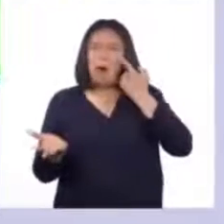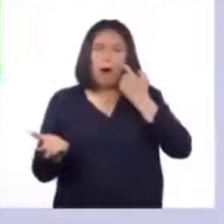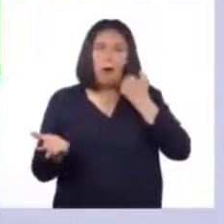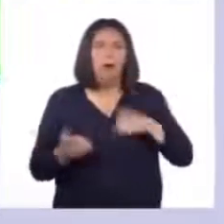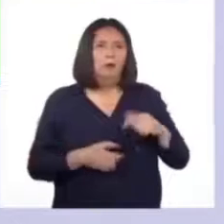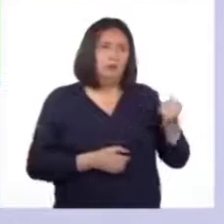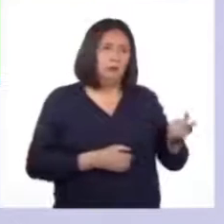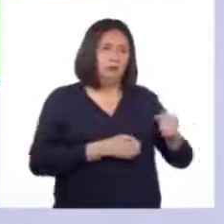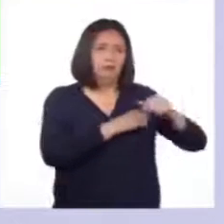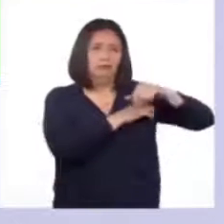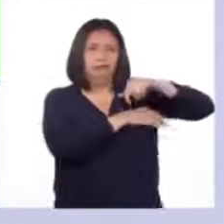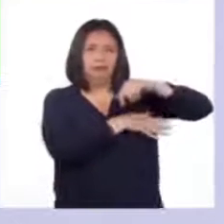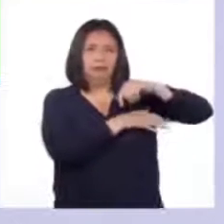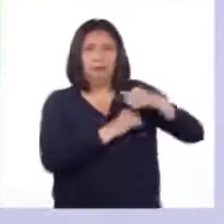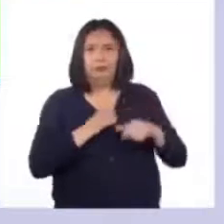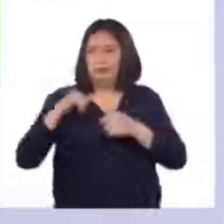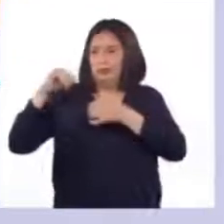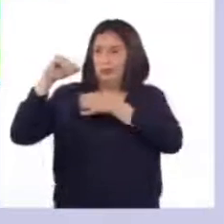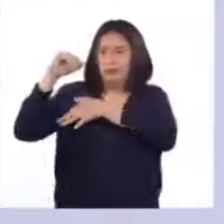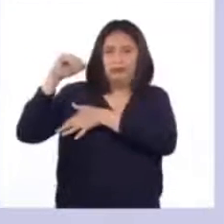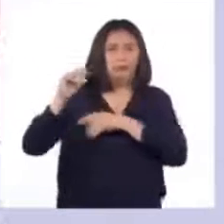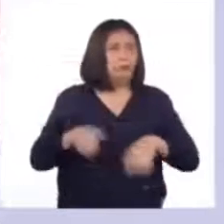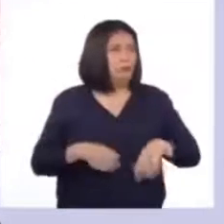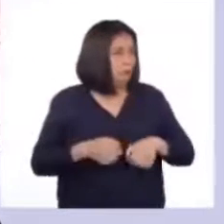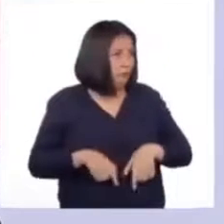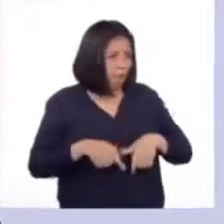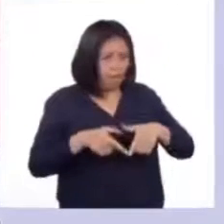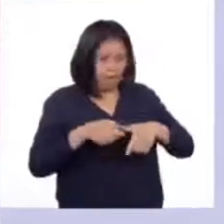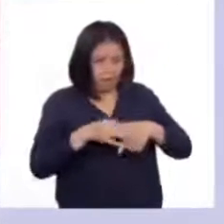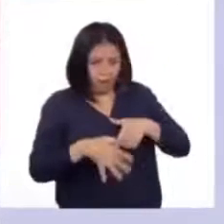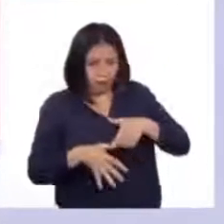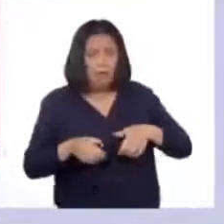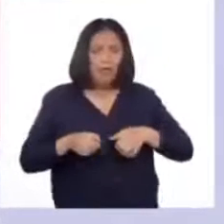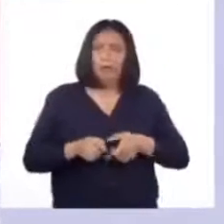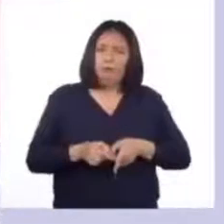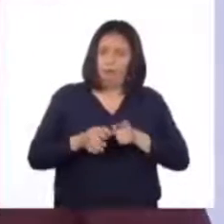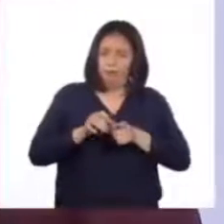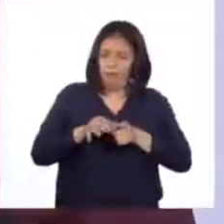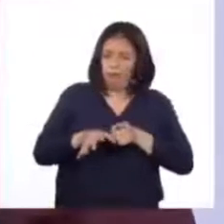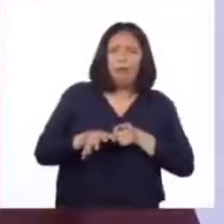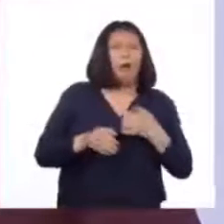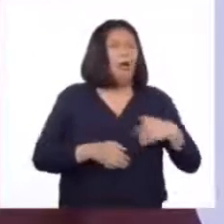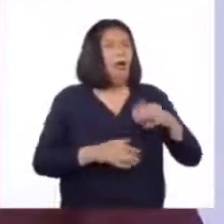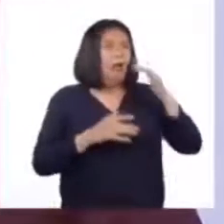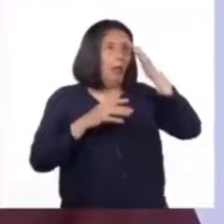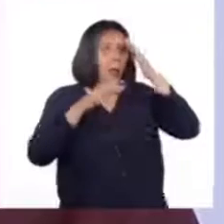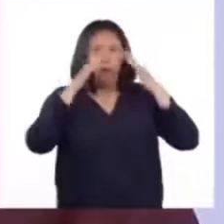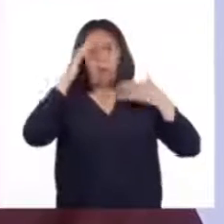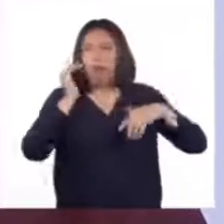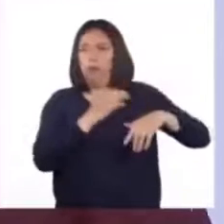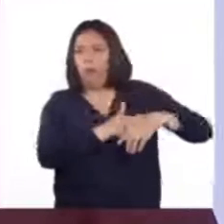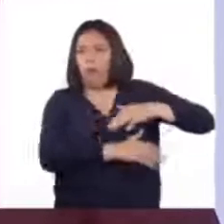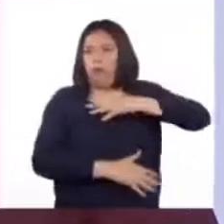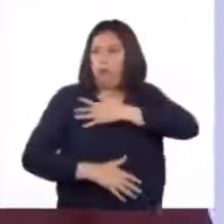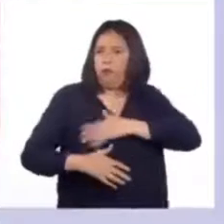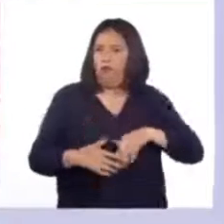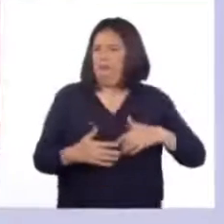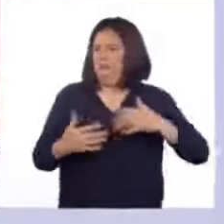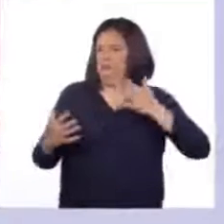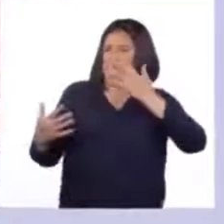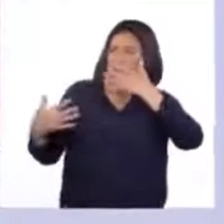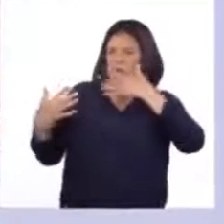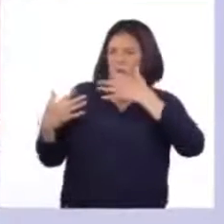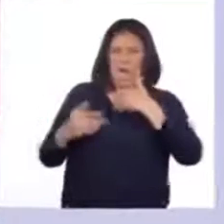Crece bello en las axilas y rodeando los genitales. Empiezas a sudar más y puedes tener un mal olor en el cuerpo,